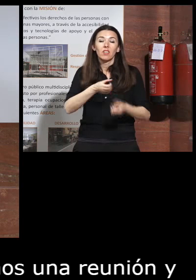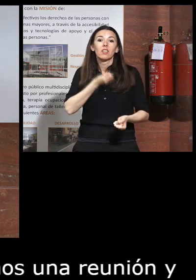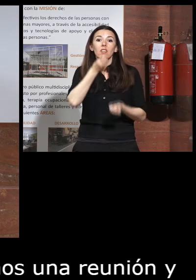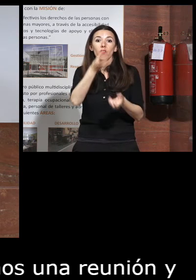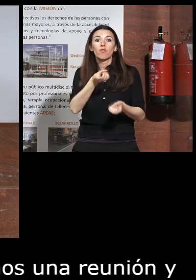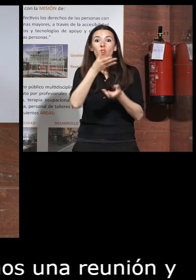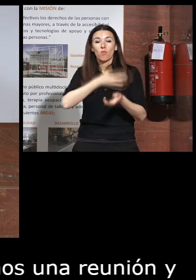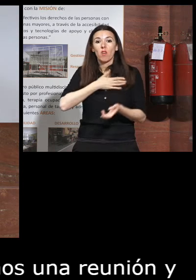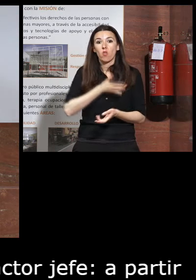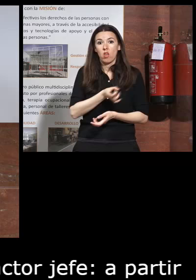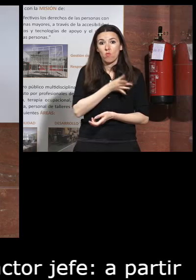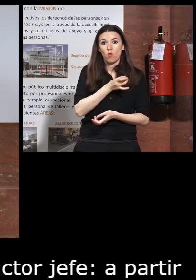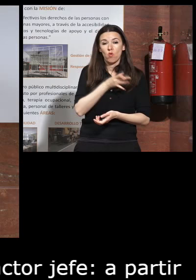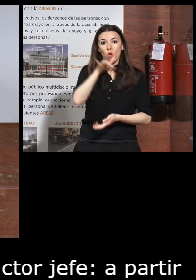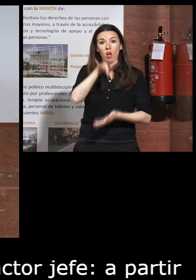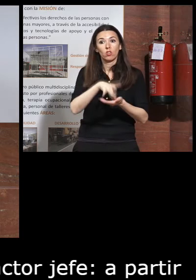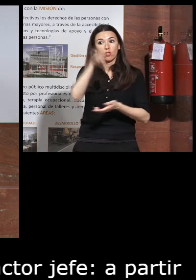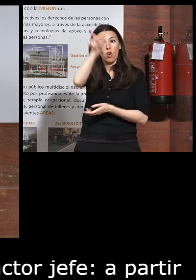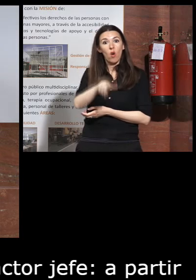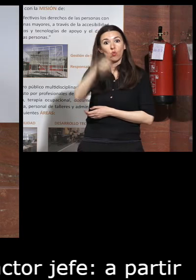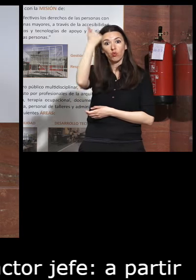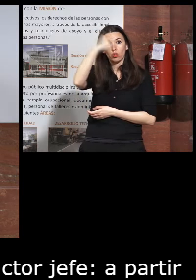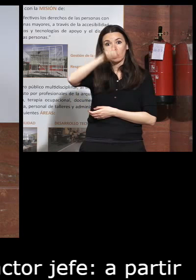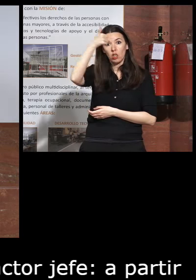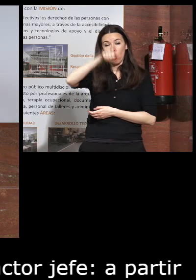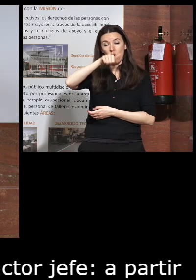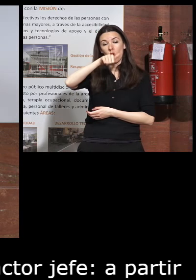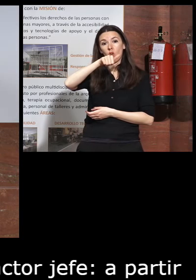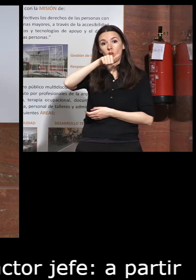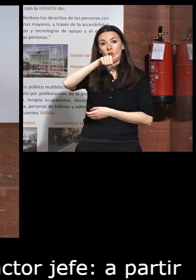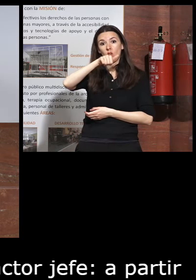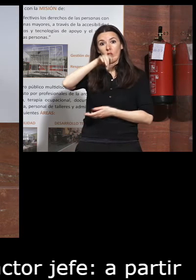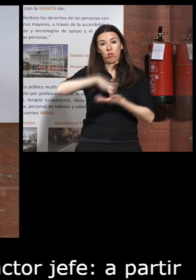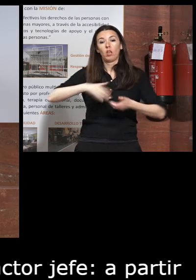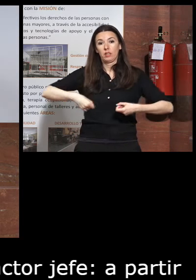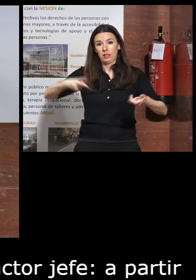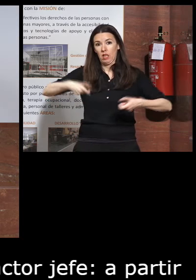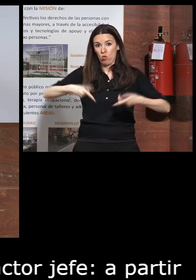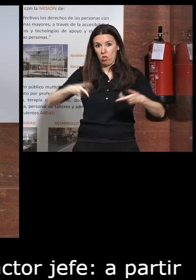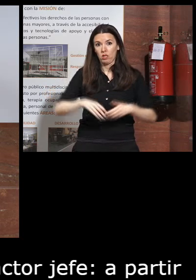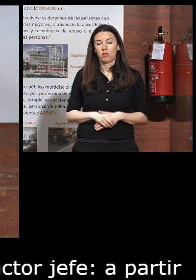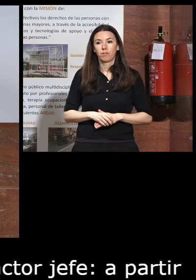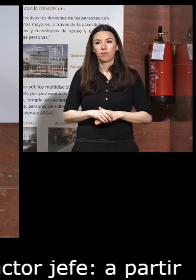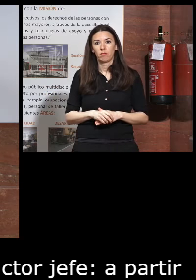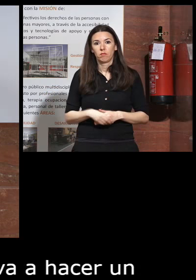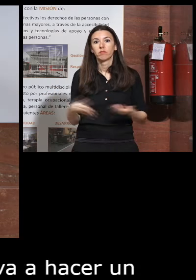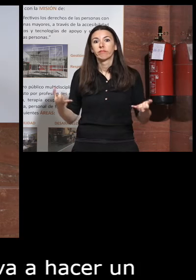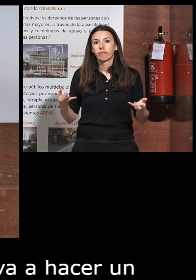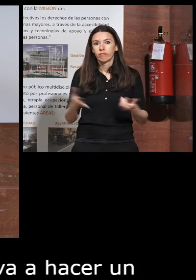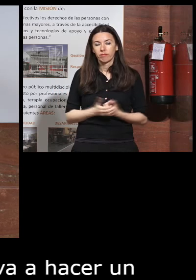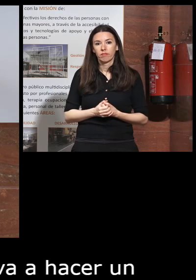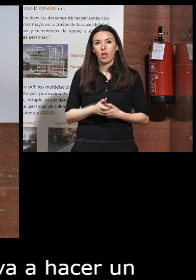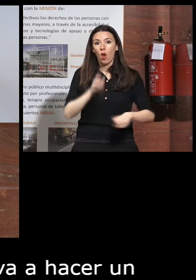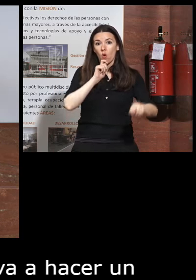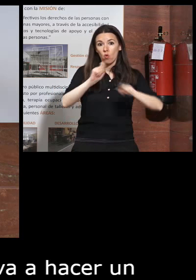Moncloa la va a hacer un chico que va en silla de ruedas y que ocurre que la